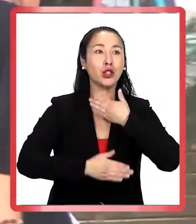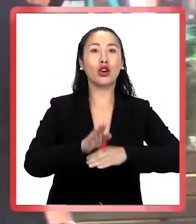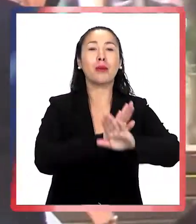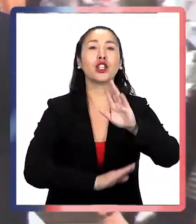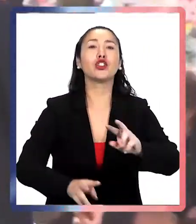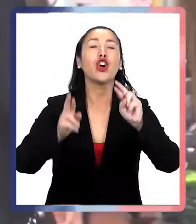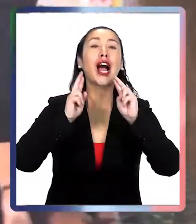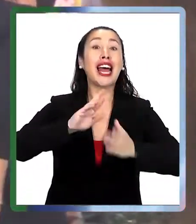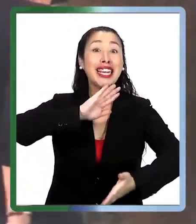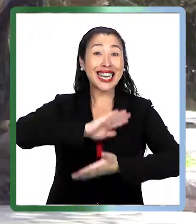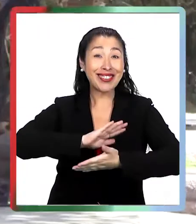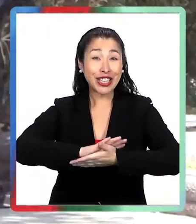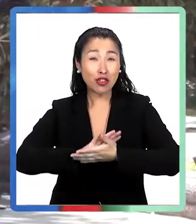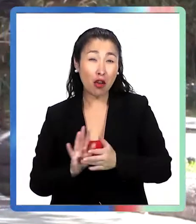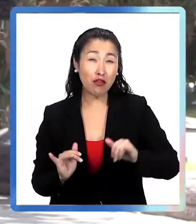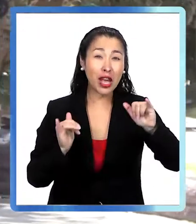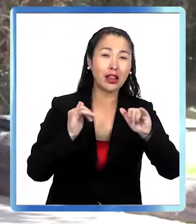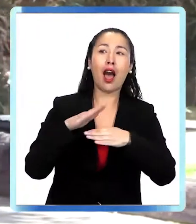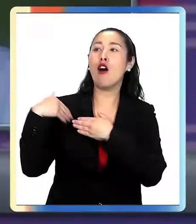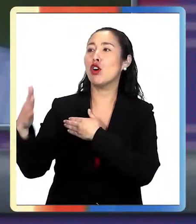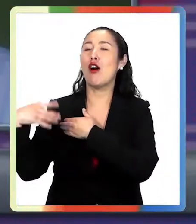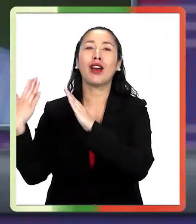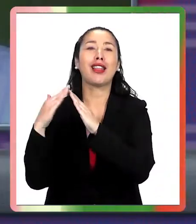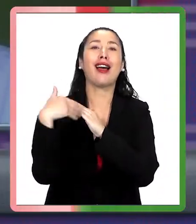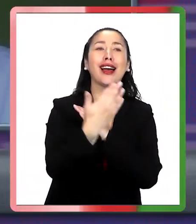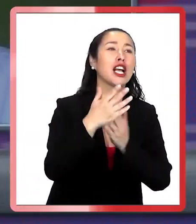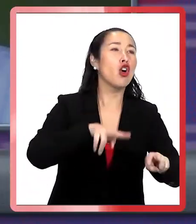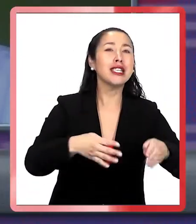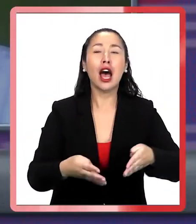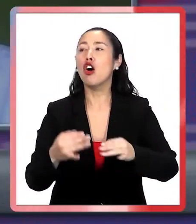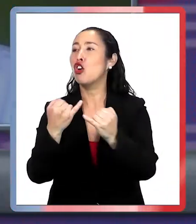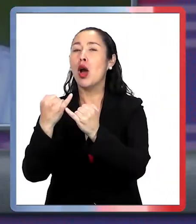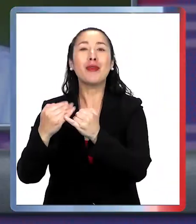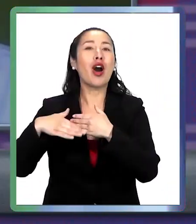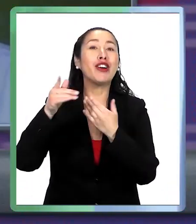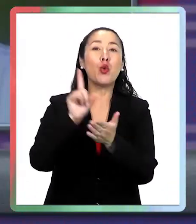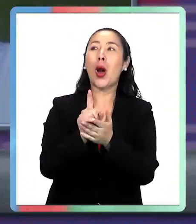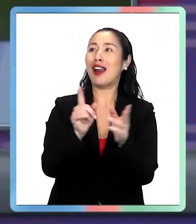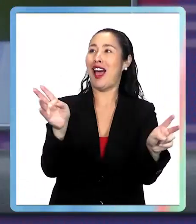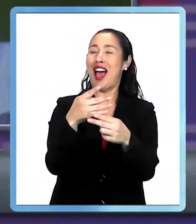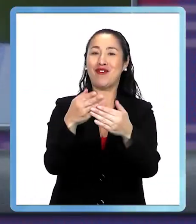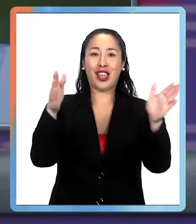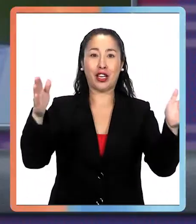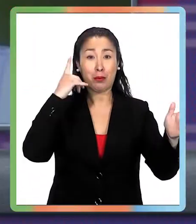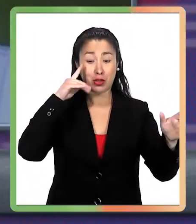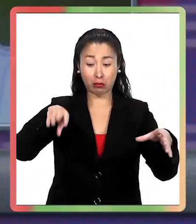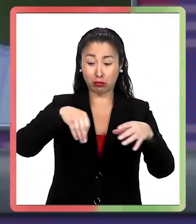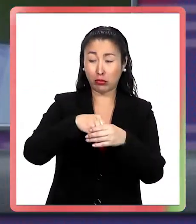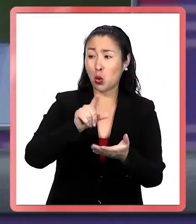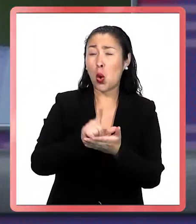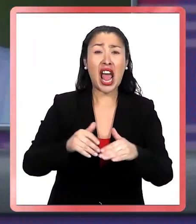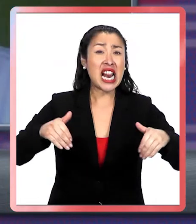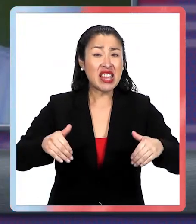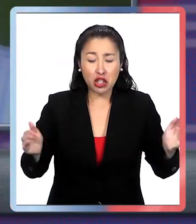celebre, ojalá afuera, los asaditos afuera con los amigos, perfecto, pero si se entra y son